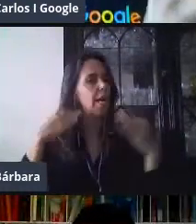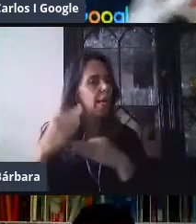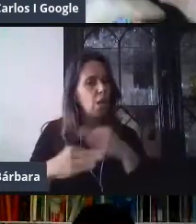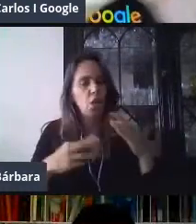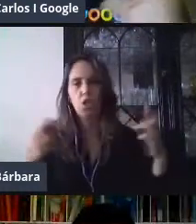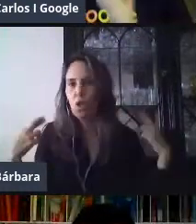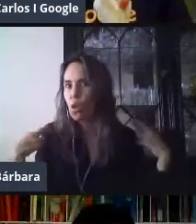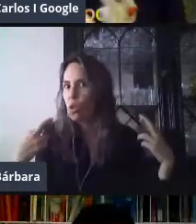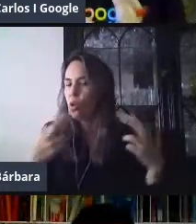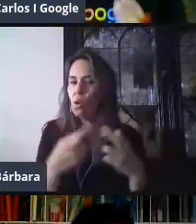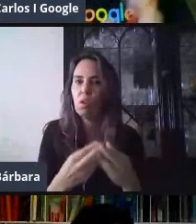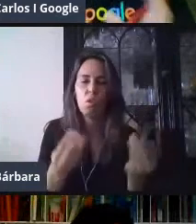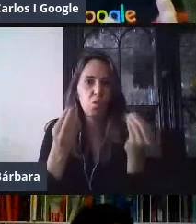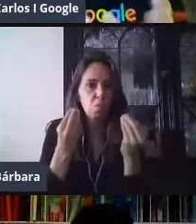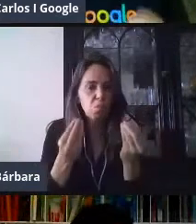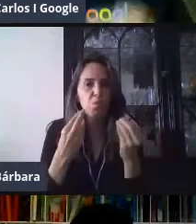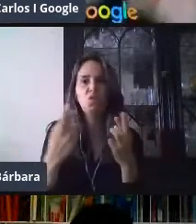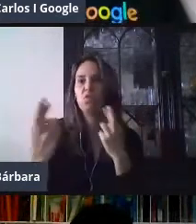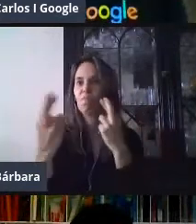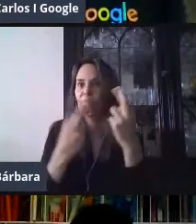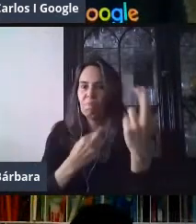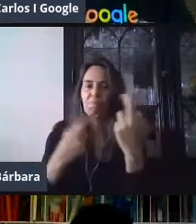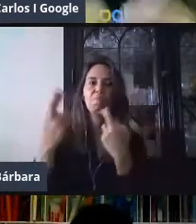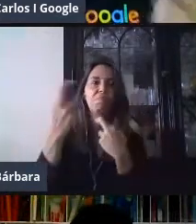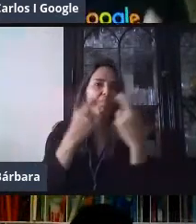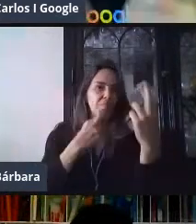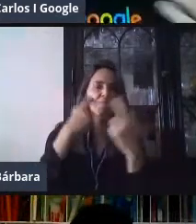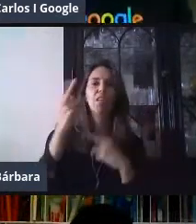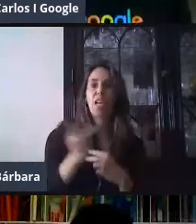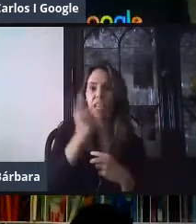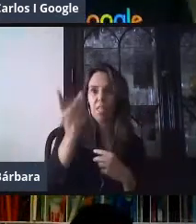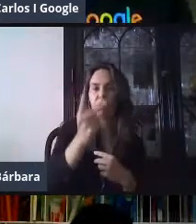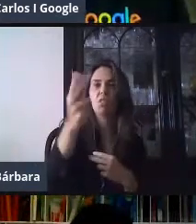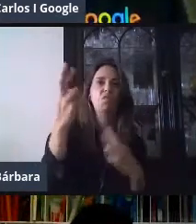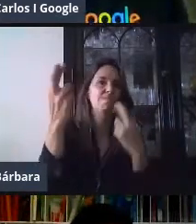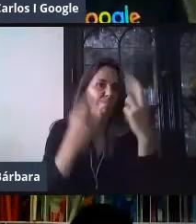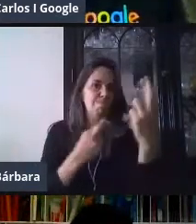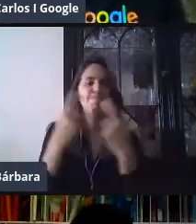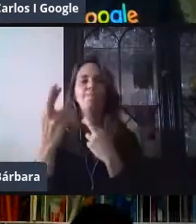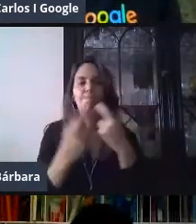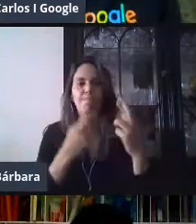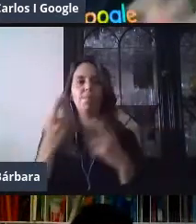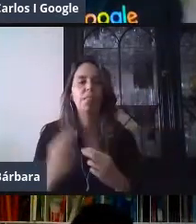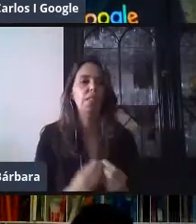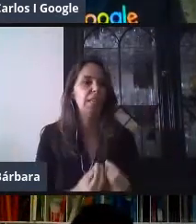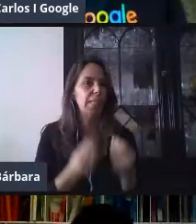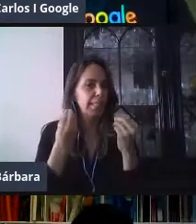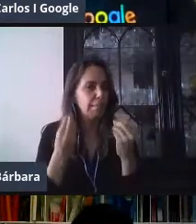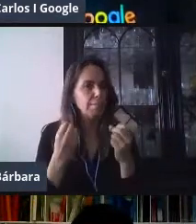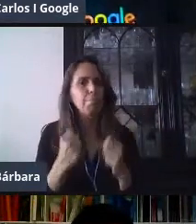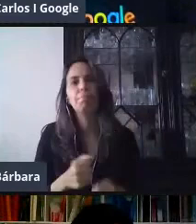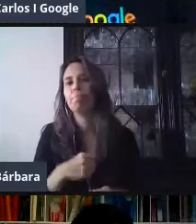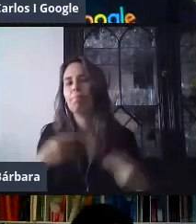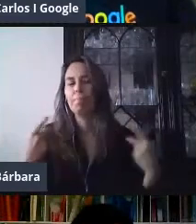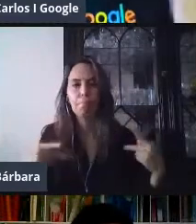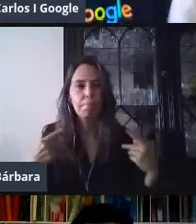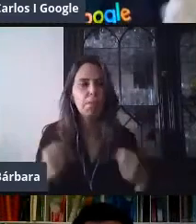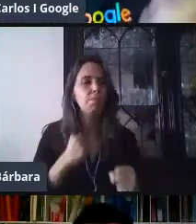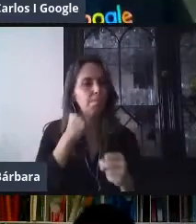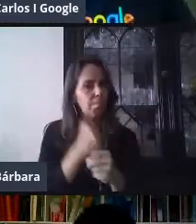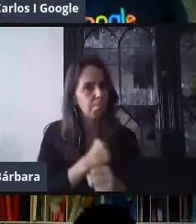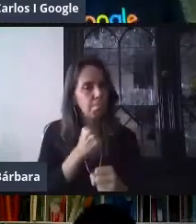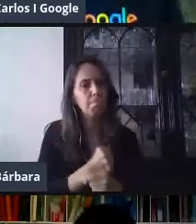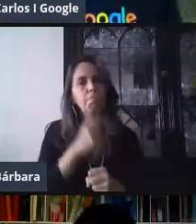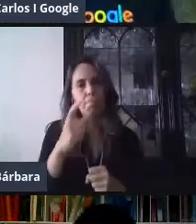eso y ese porcentaje que mostraba Isra, pues, corresponde a estos 33 mil participantes. Así que muchas gracias, maestras y maestros, por